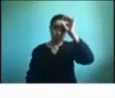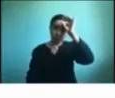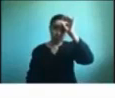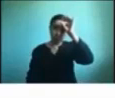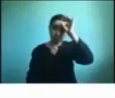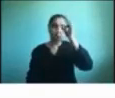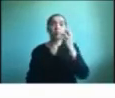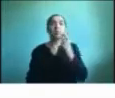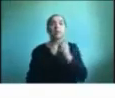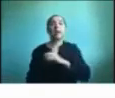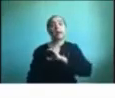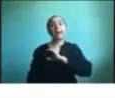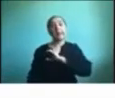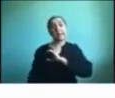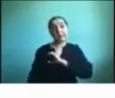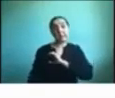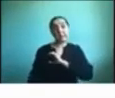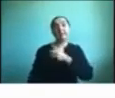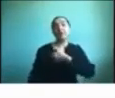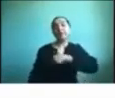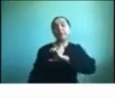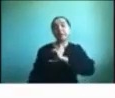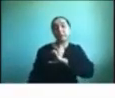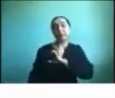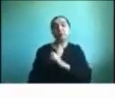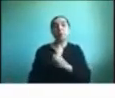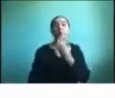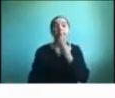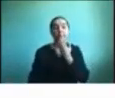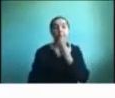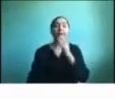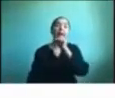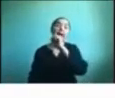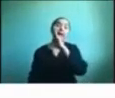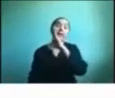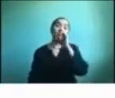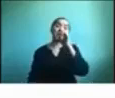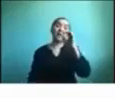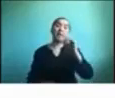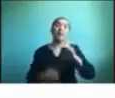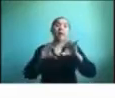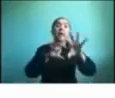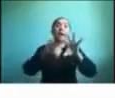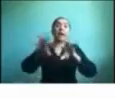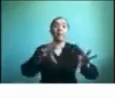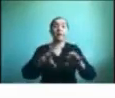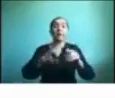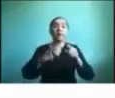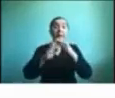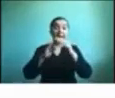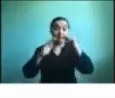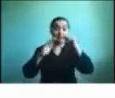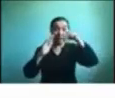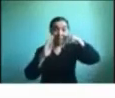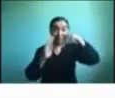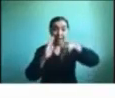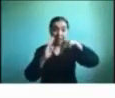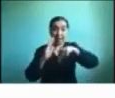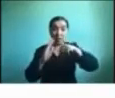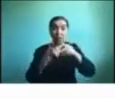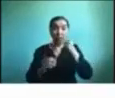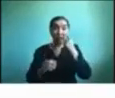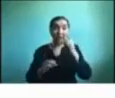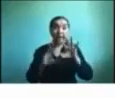castellano ¿ya? también está por abecedario o por categoría y abajito si se fijan tenemos actividades de